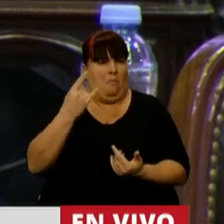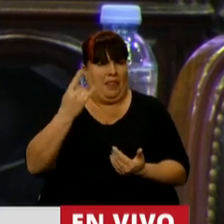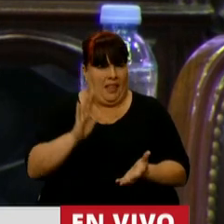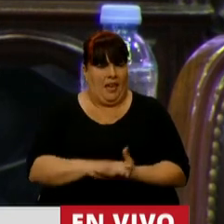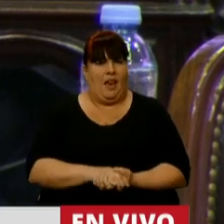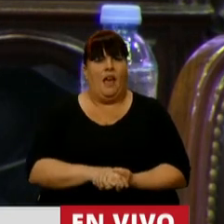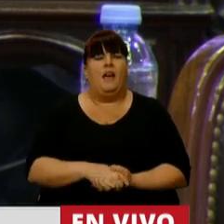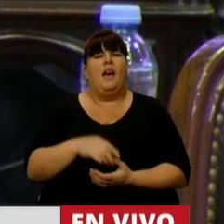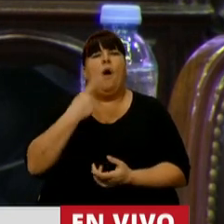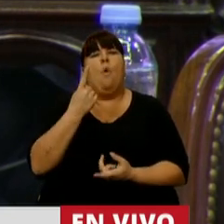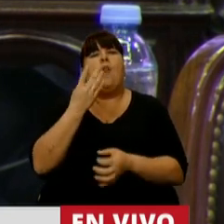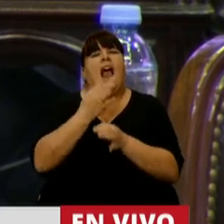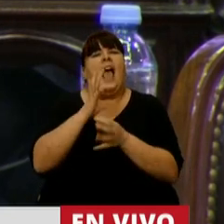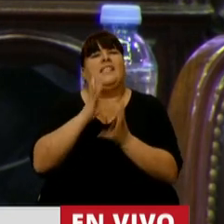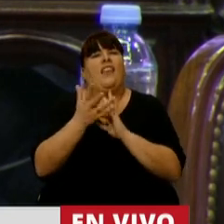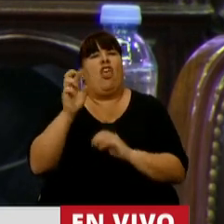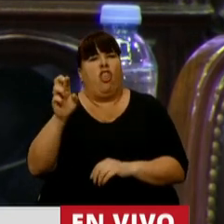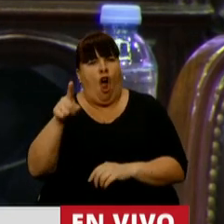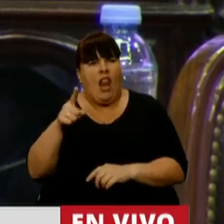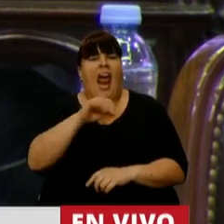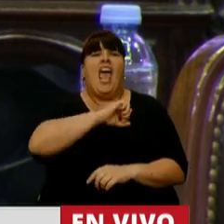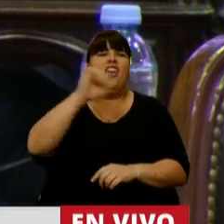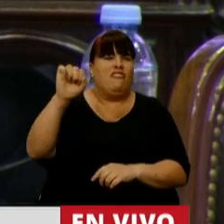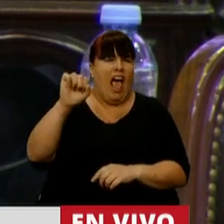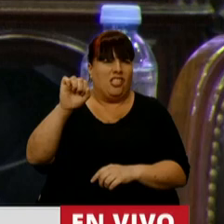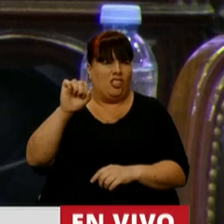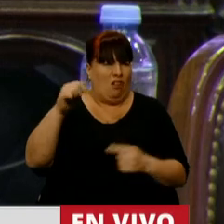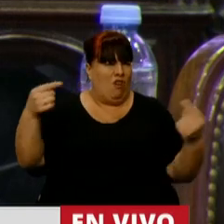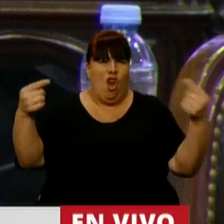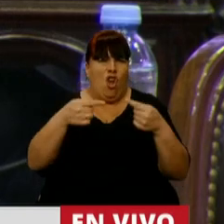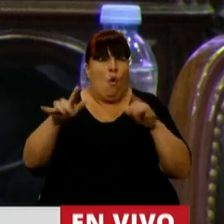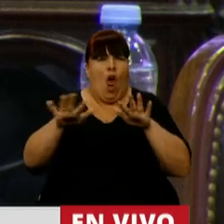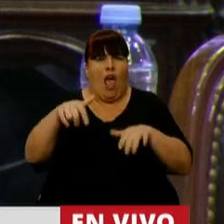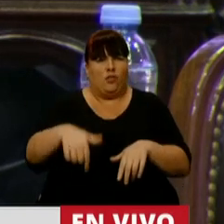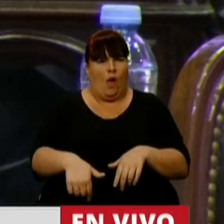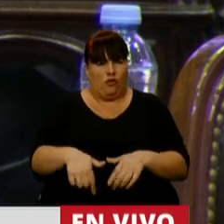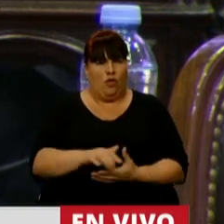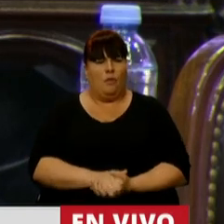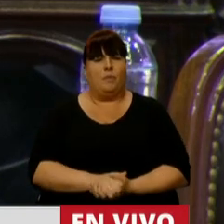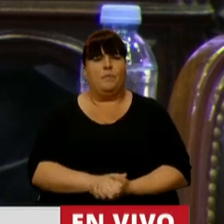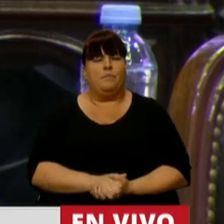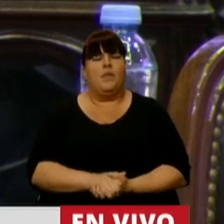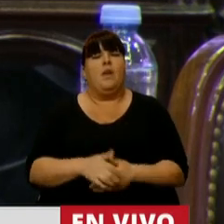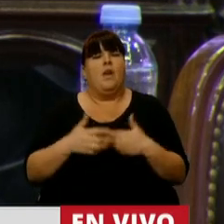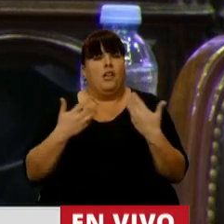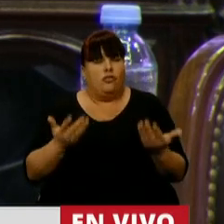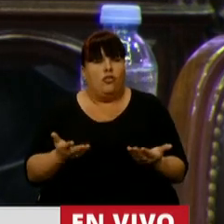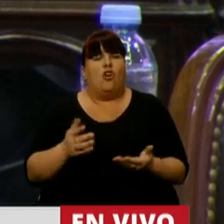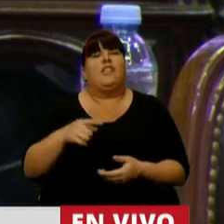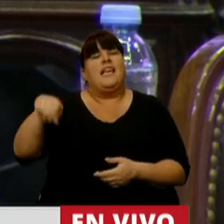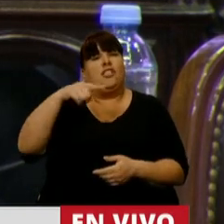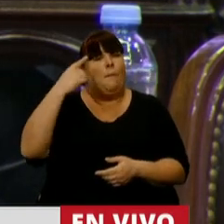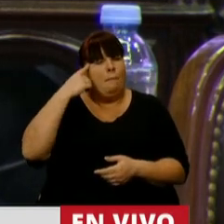Plantea un tipo de cambio y una inflación que no se condicen con la realidad. Por lo tanto, ello